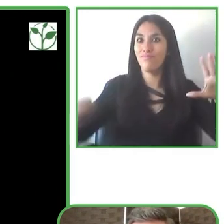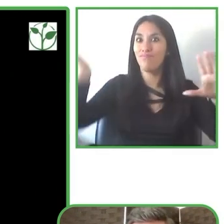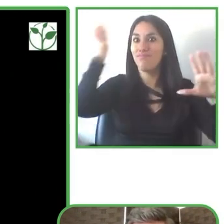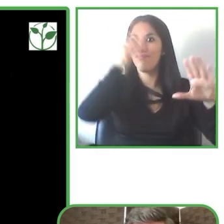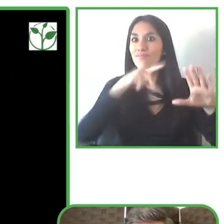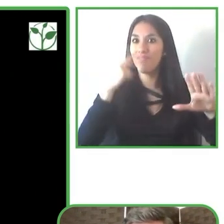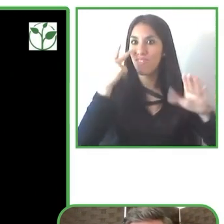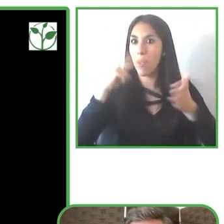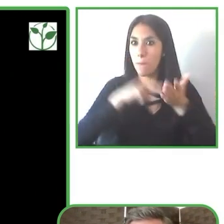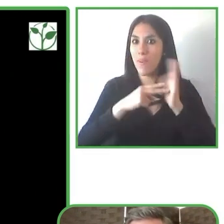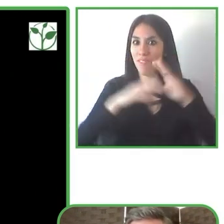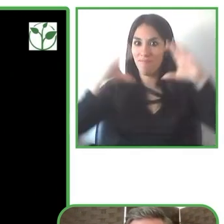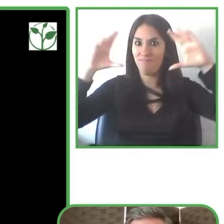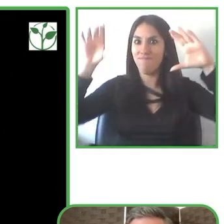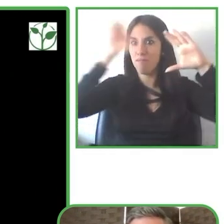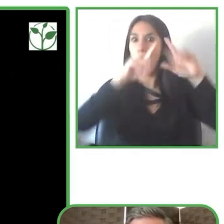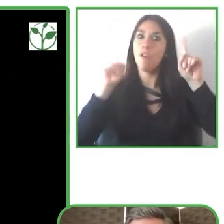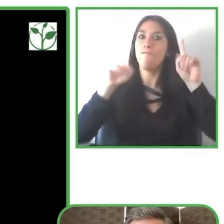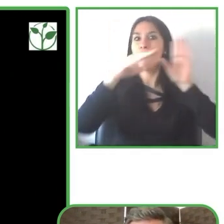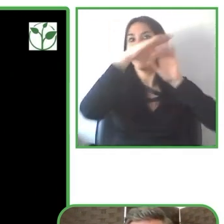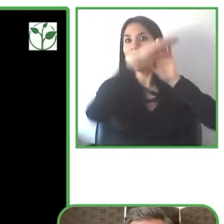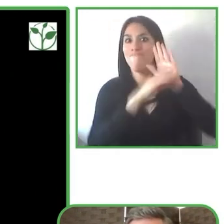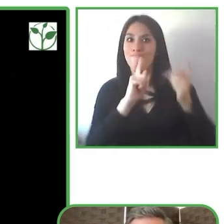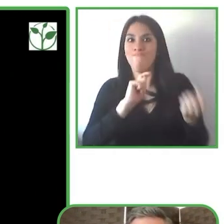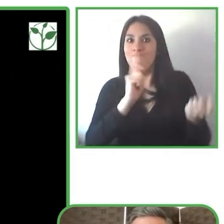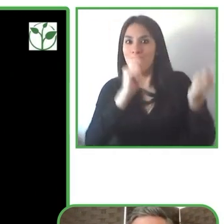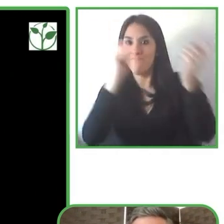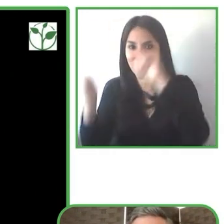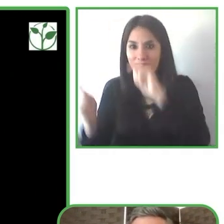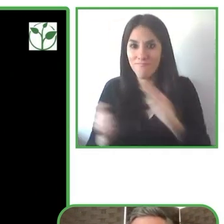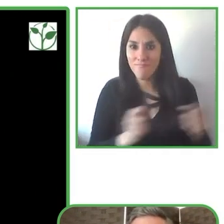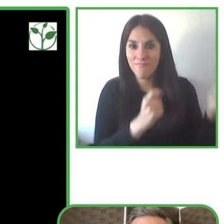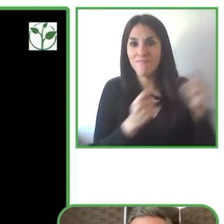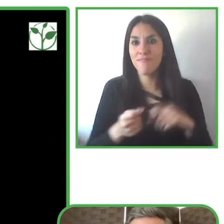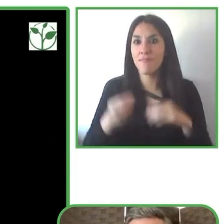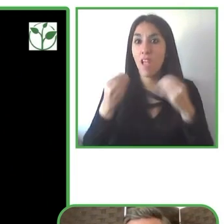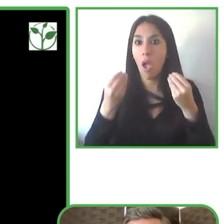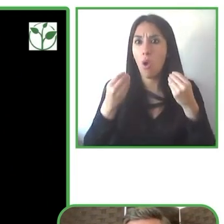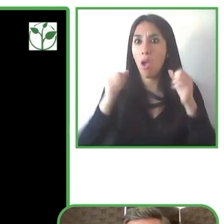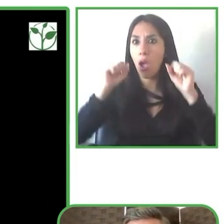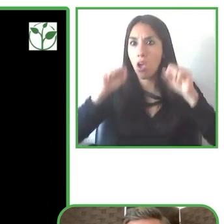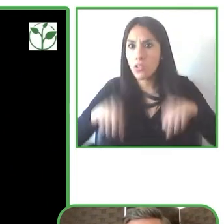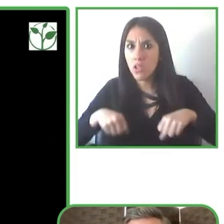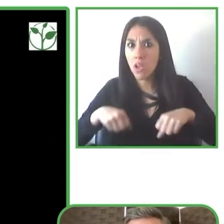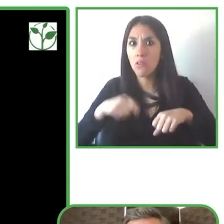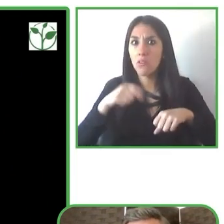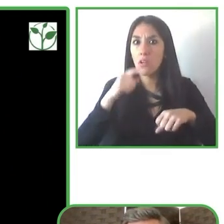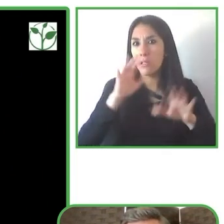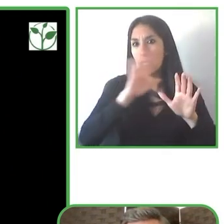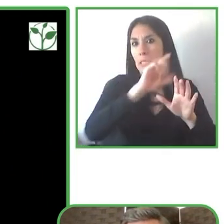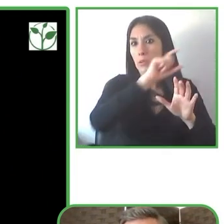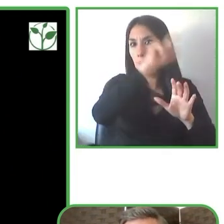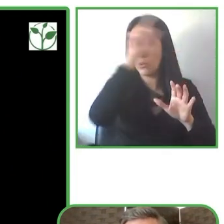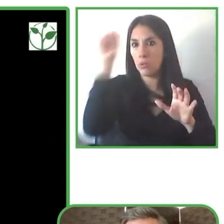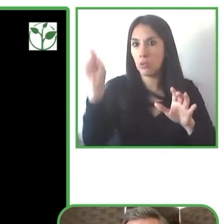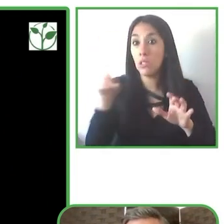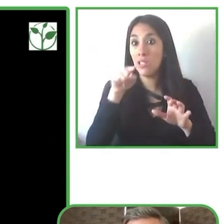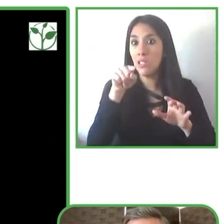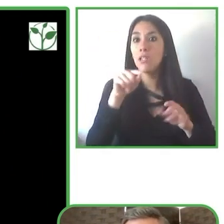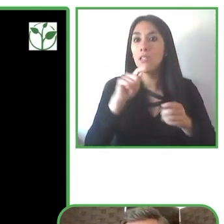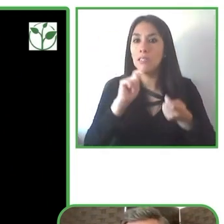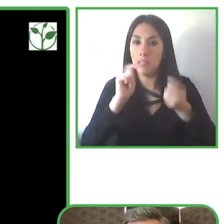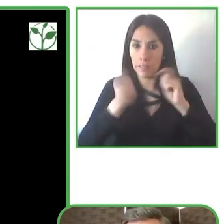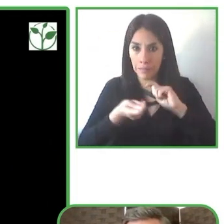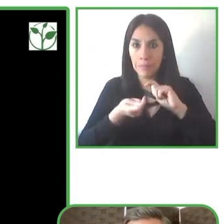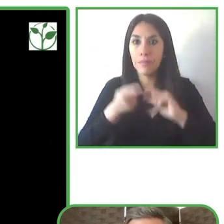transformar sus prácticas individuales y también sus metas individuales pero también impactar de